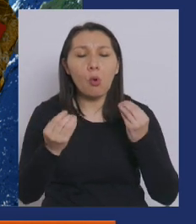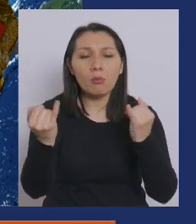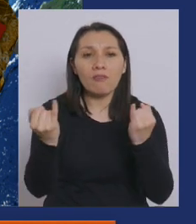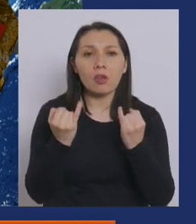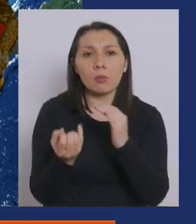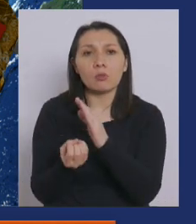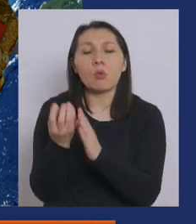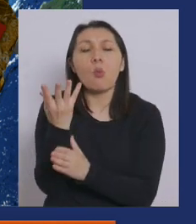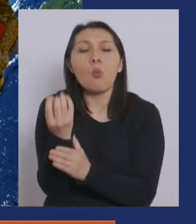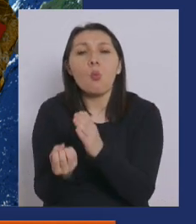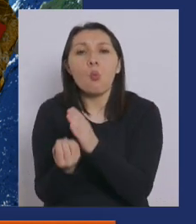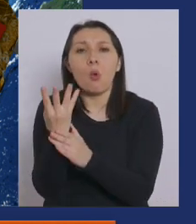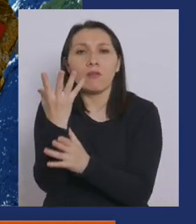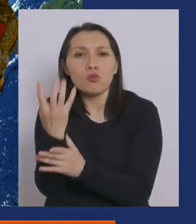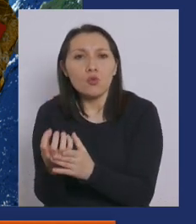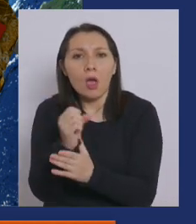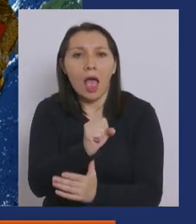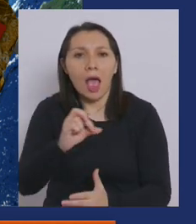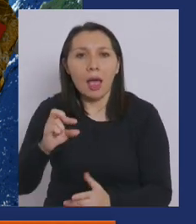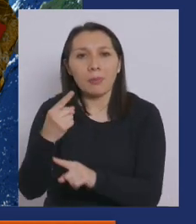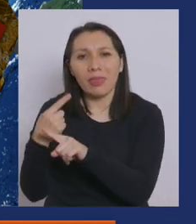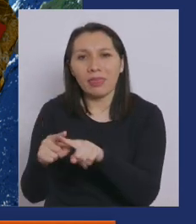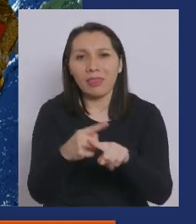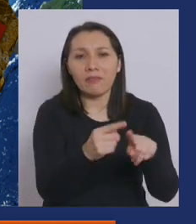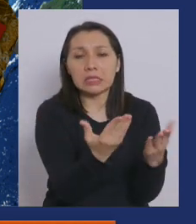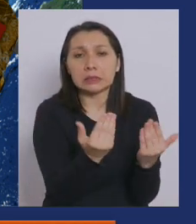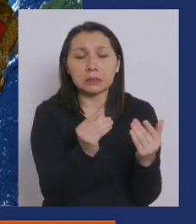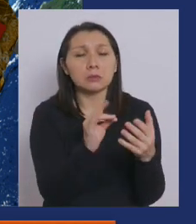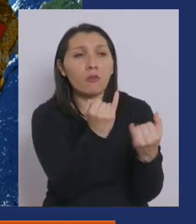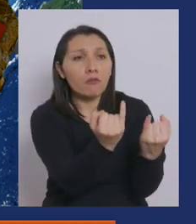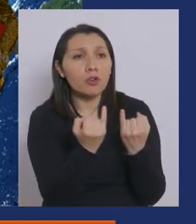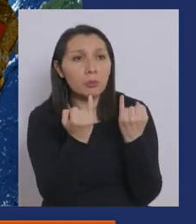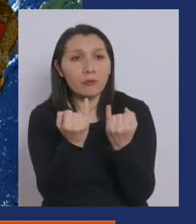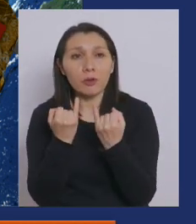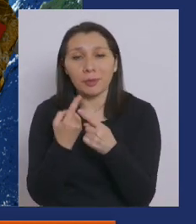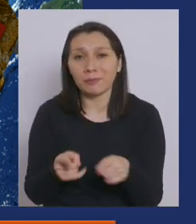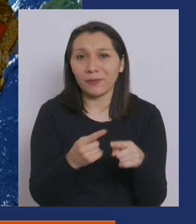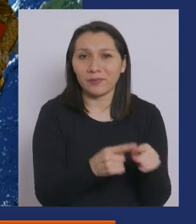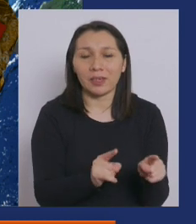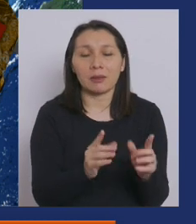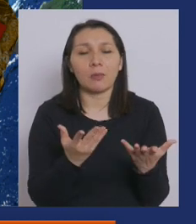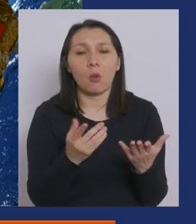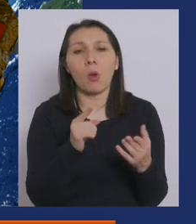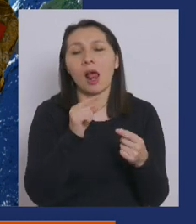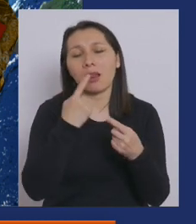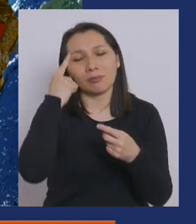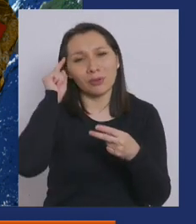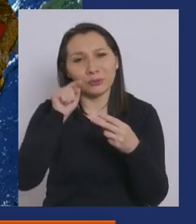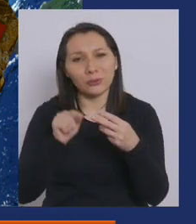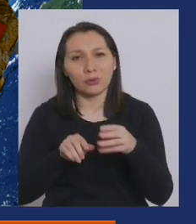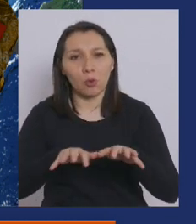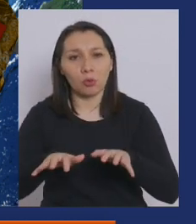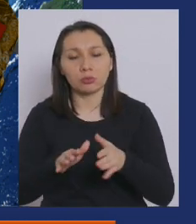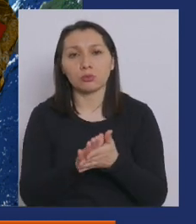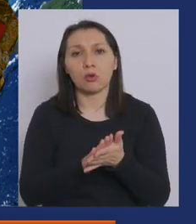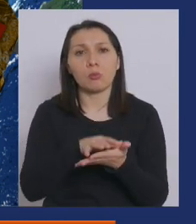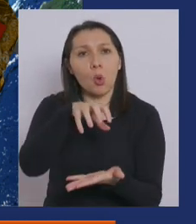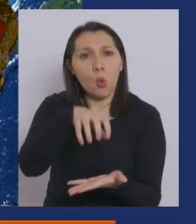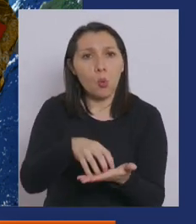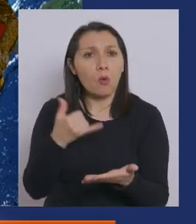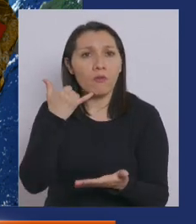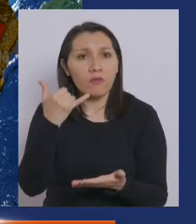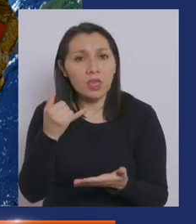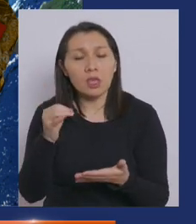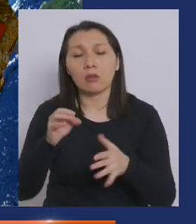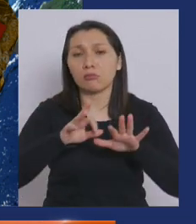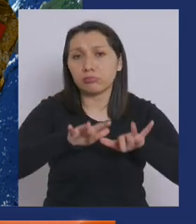aplicaciones específicas para distintas necesidades y para distintos utensilios fijos, móviles